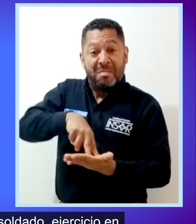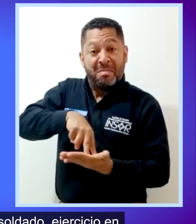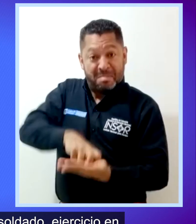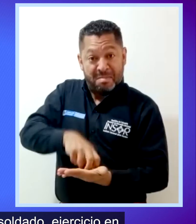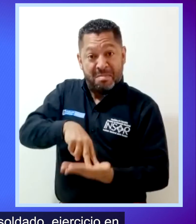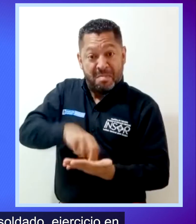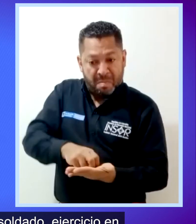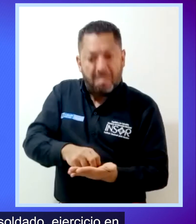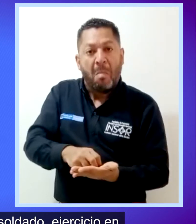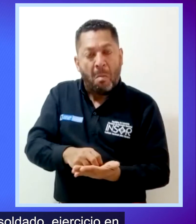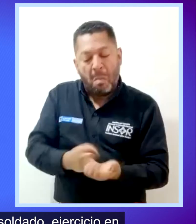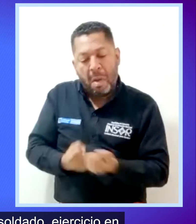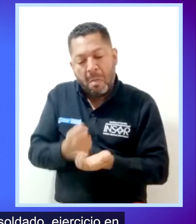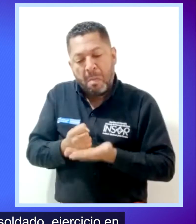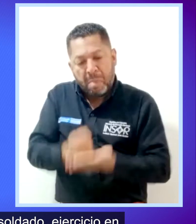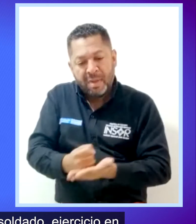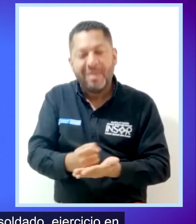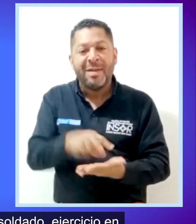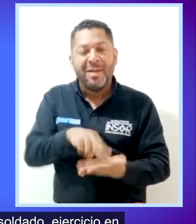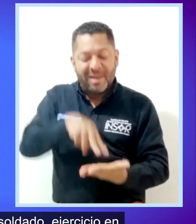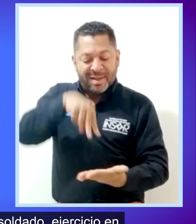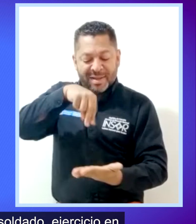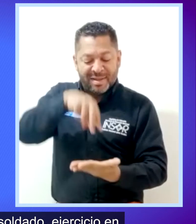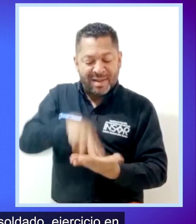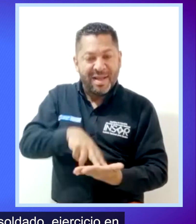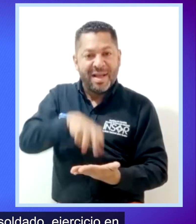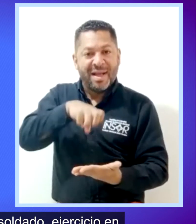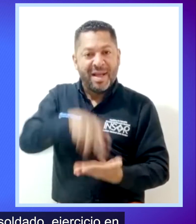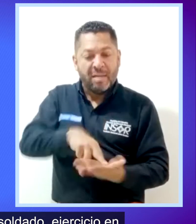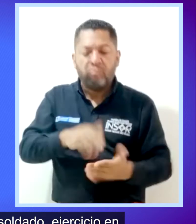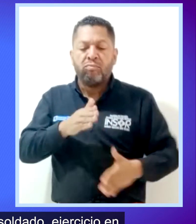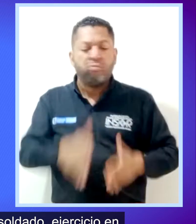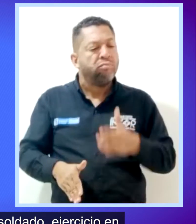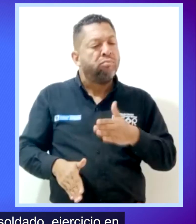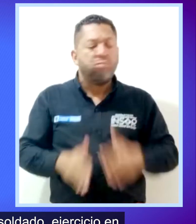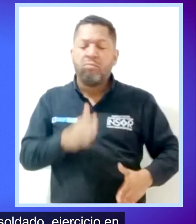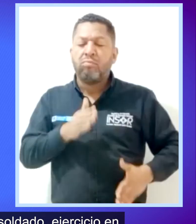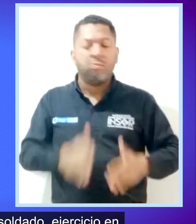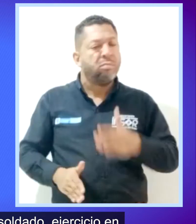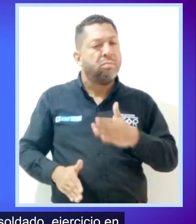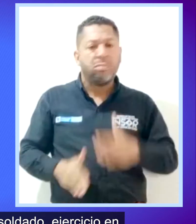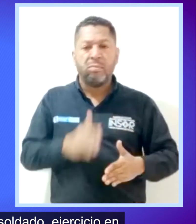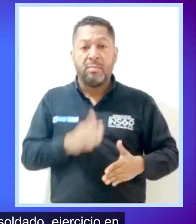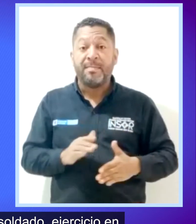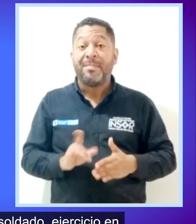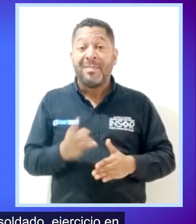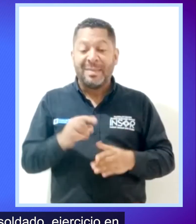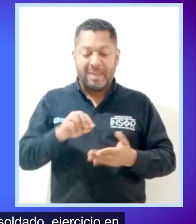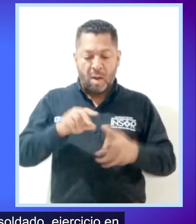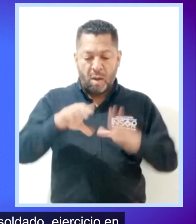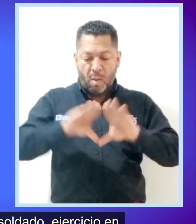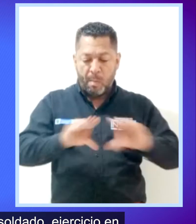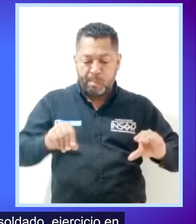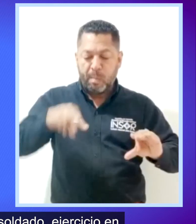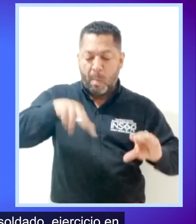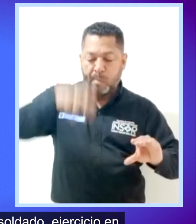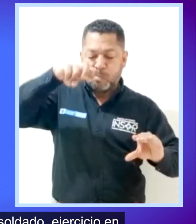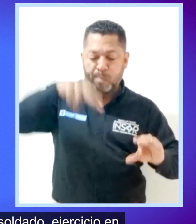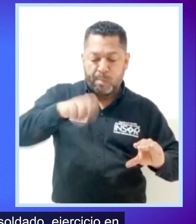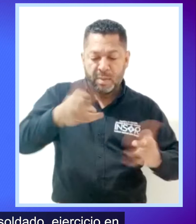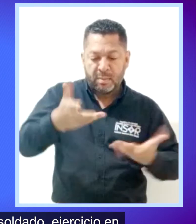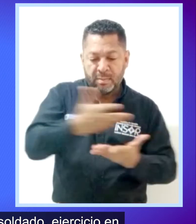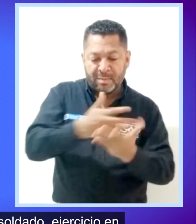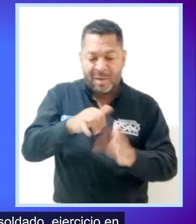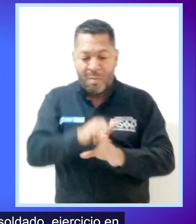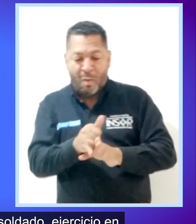baile, cuclillas, salto, marcha tipo soldado, ejercicio en colchoneta, equilibrio,